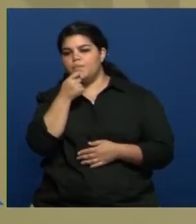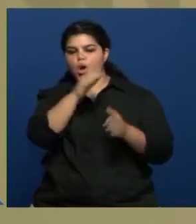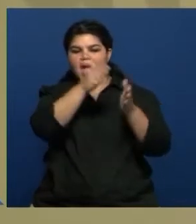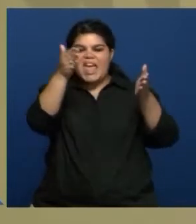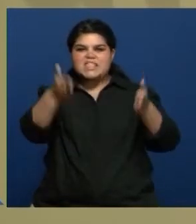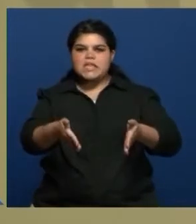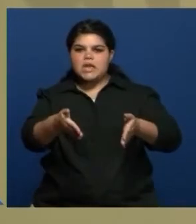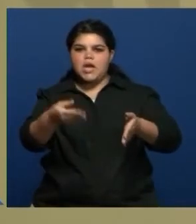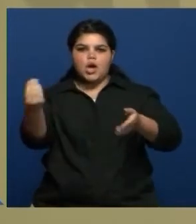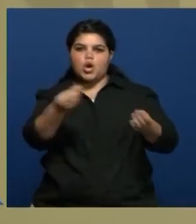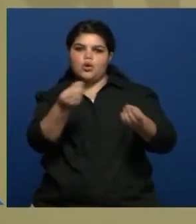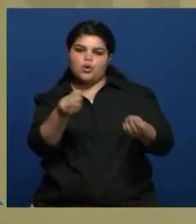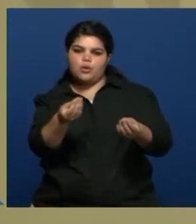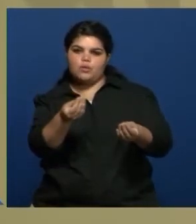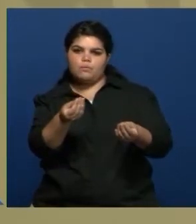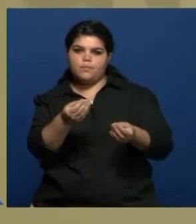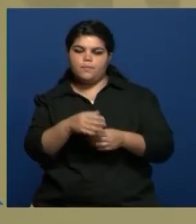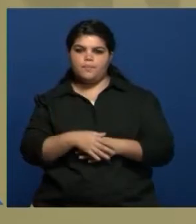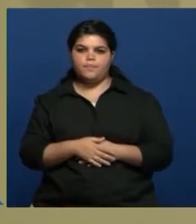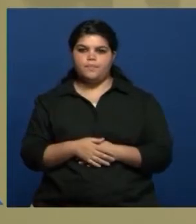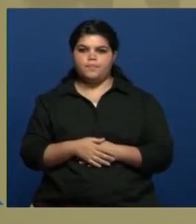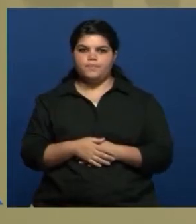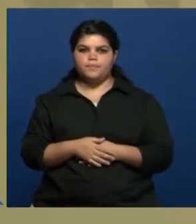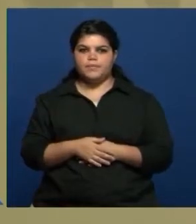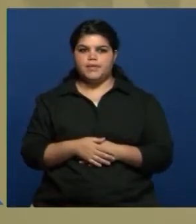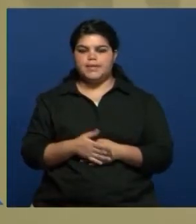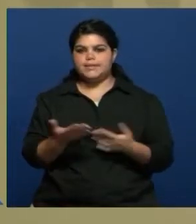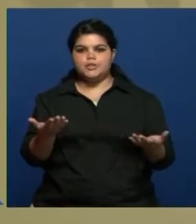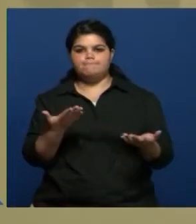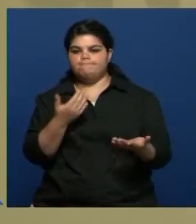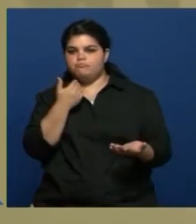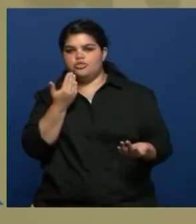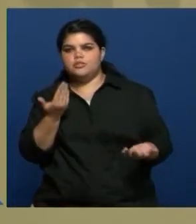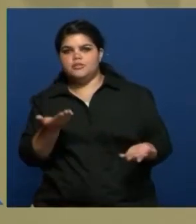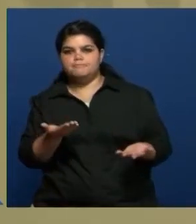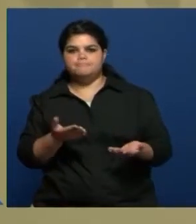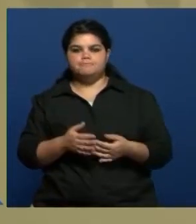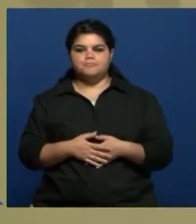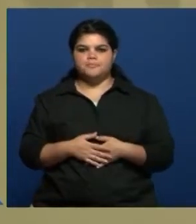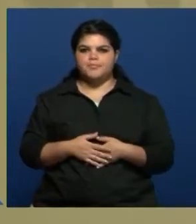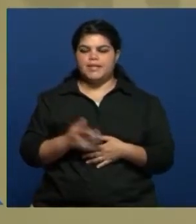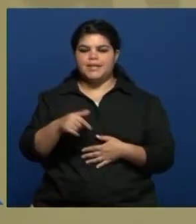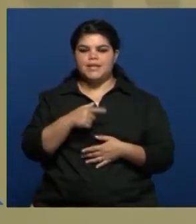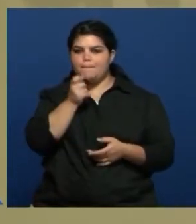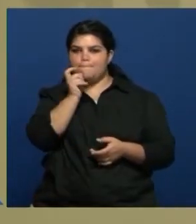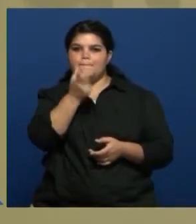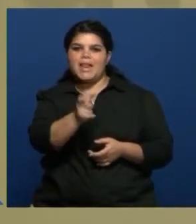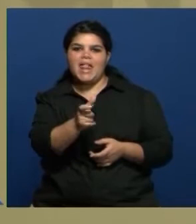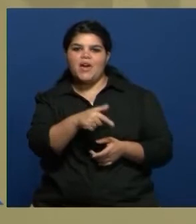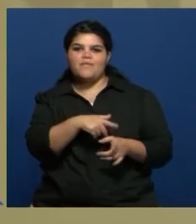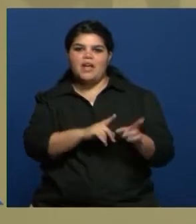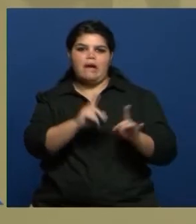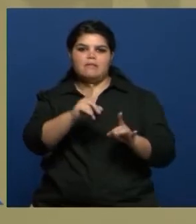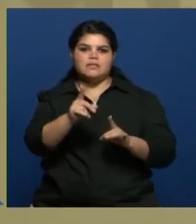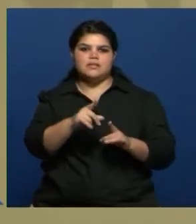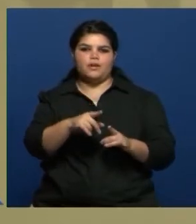más tirando, no sé, no sé si le quiere, me tengo la palabra bizarro pero no es, pero,